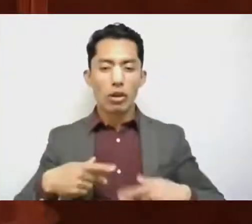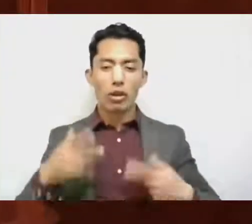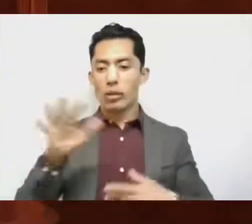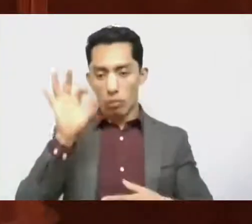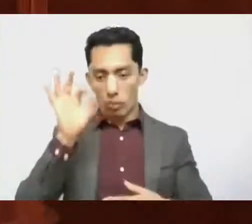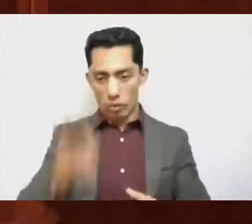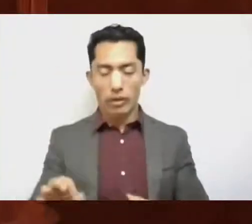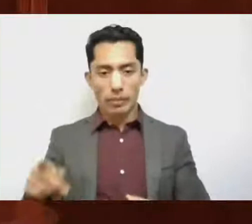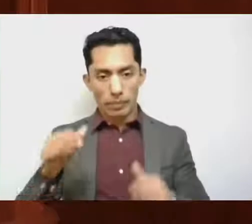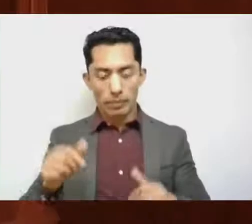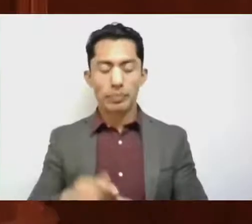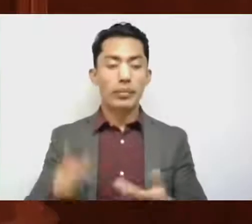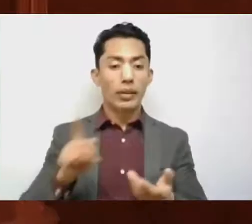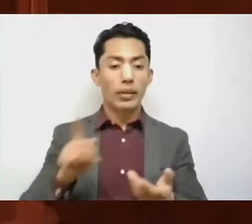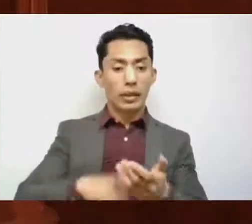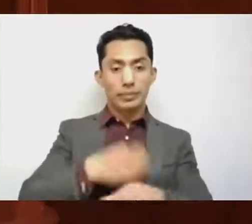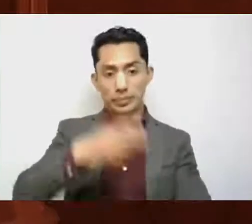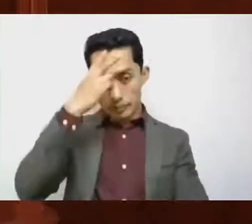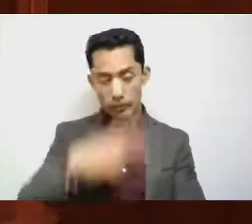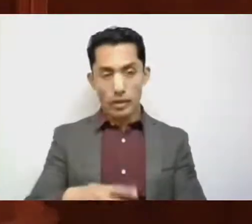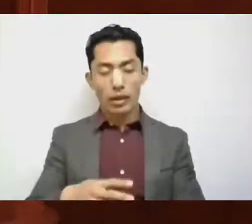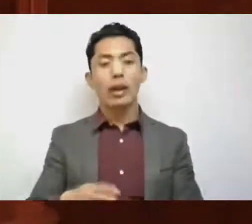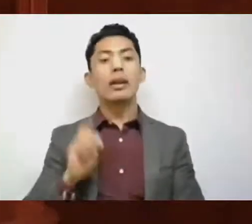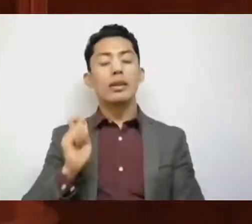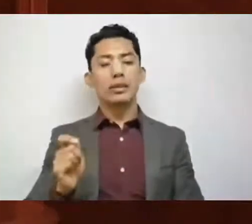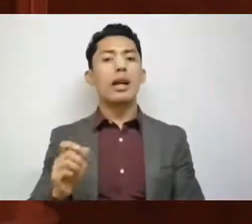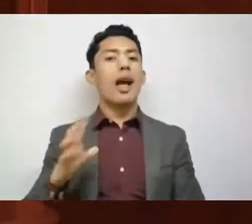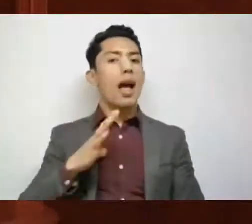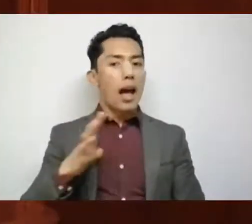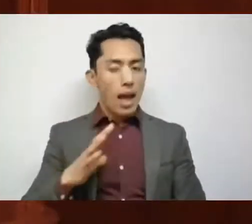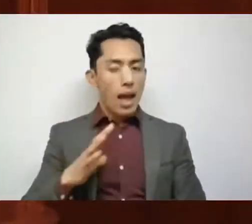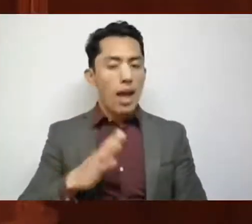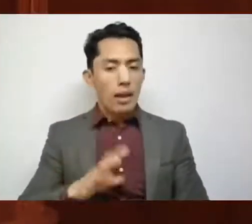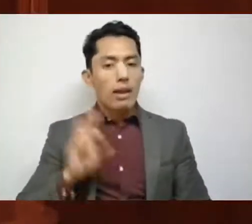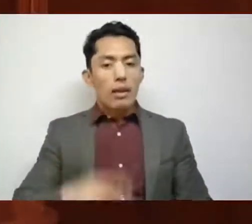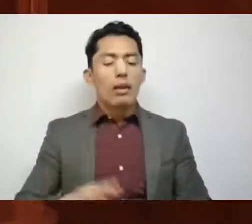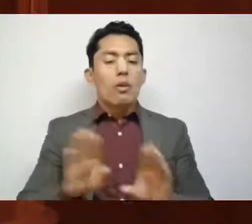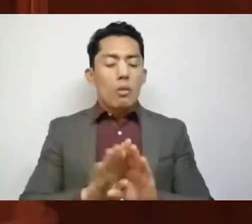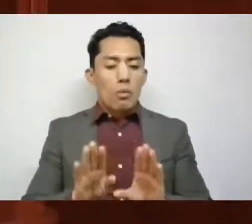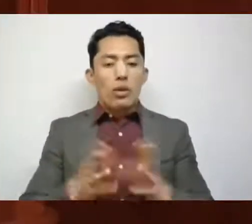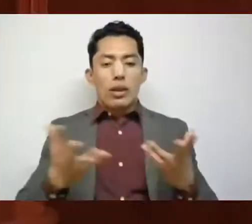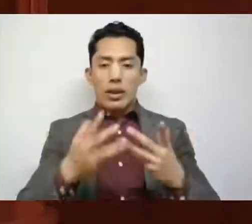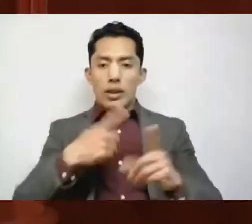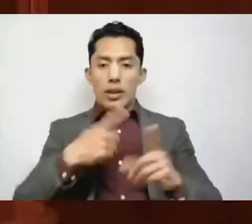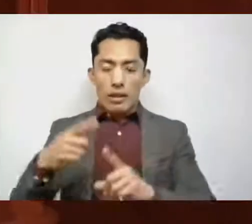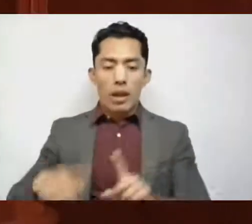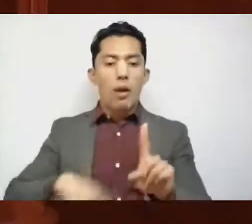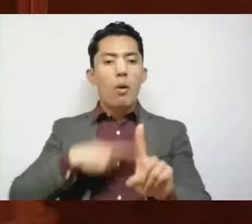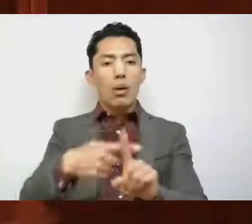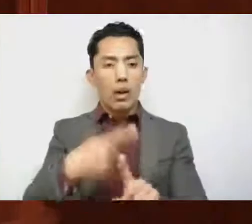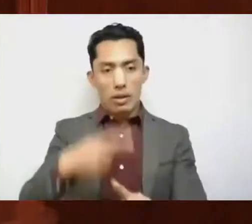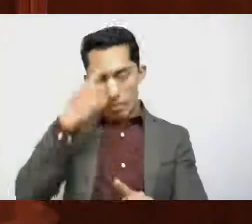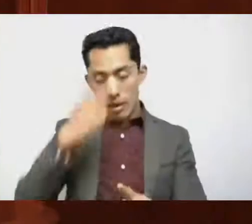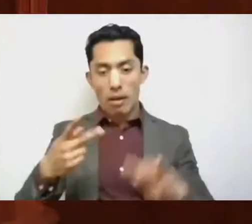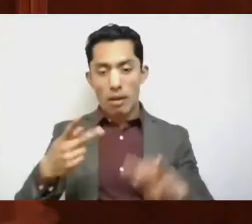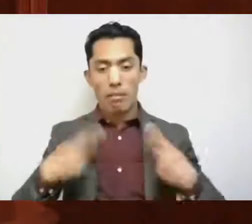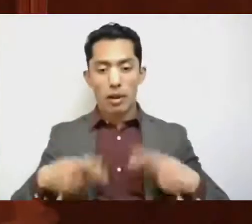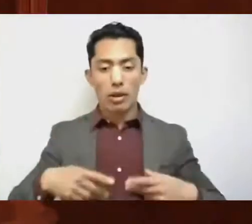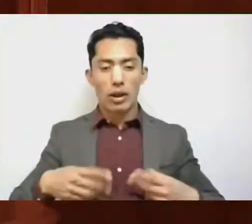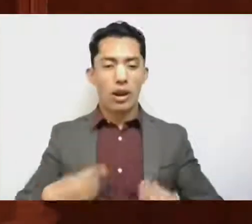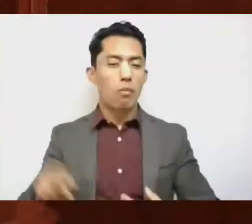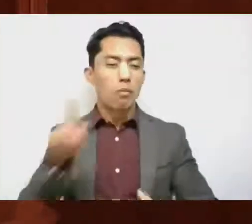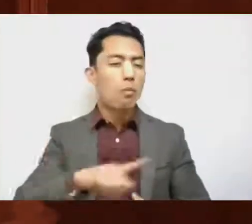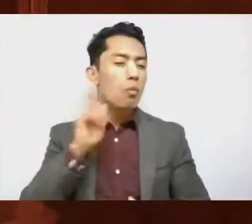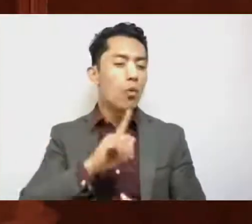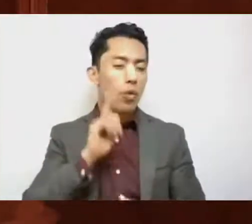En el Estado de México se ha sido la punta de lanza a través de la generación de acciones de alto impacto para atender la población femenina. Por